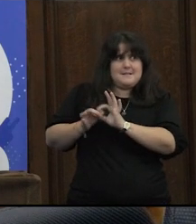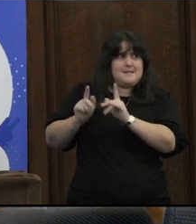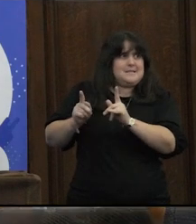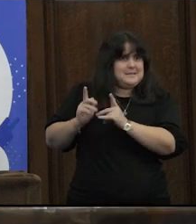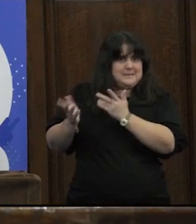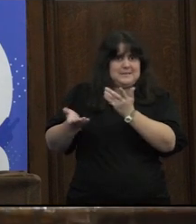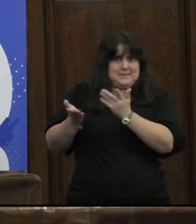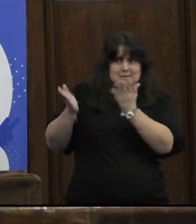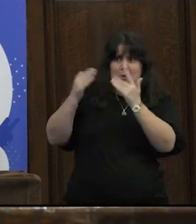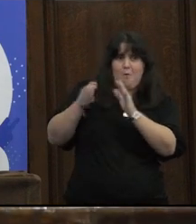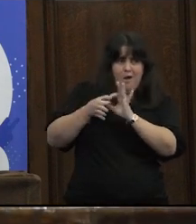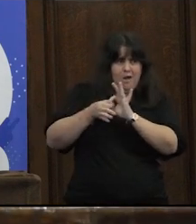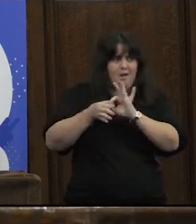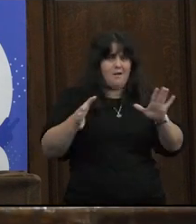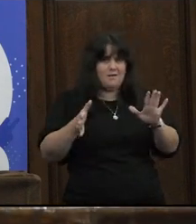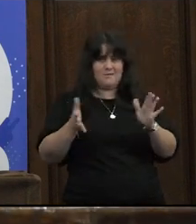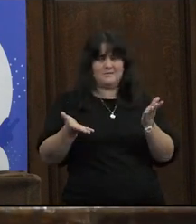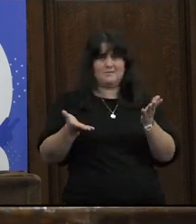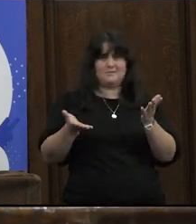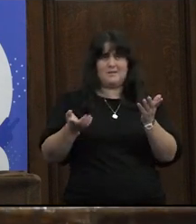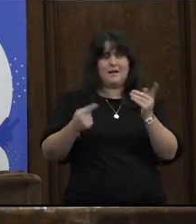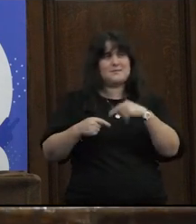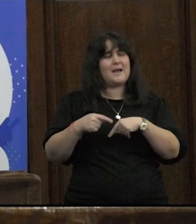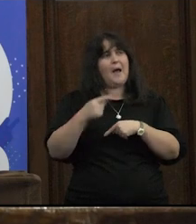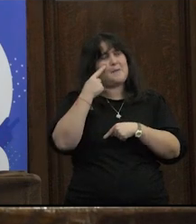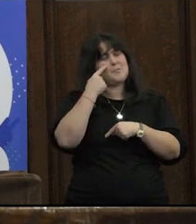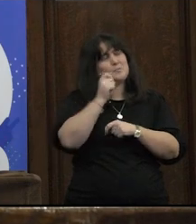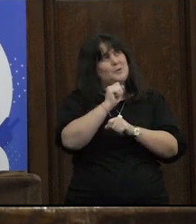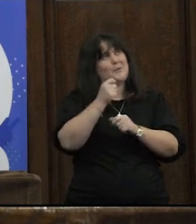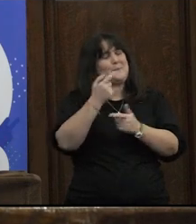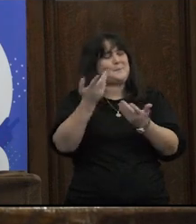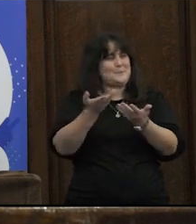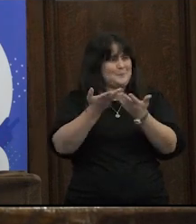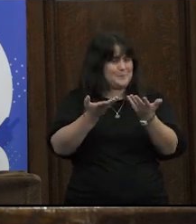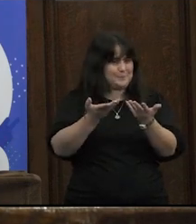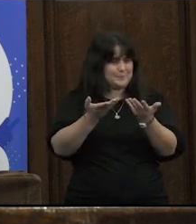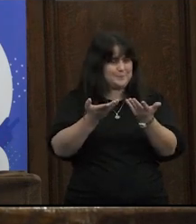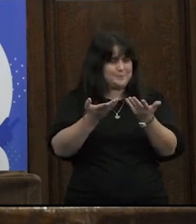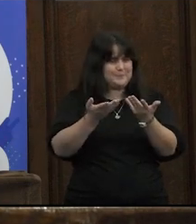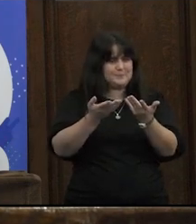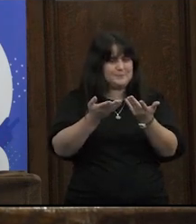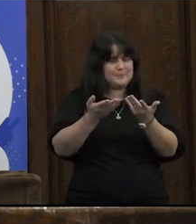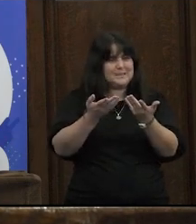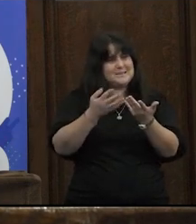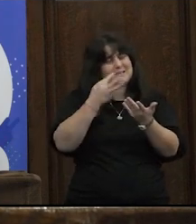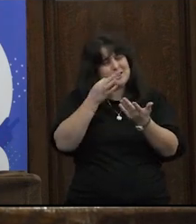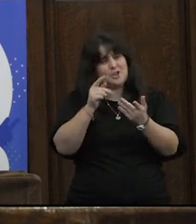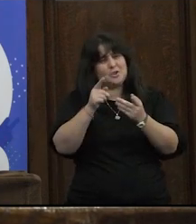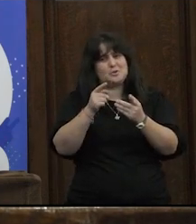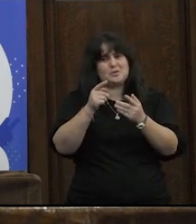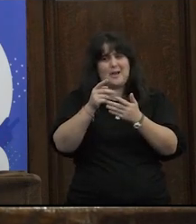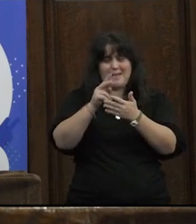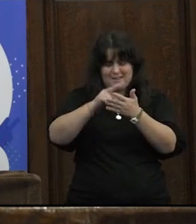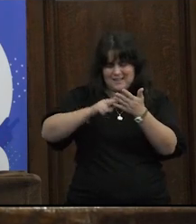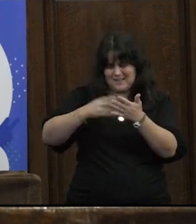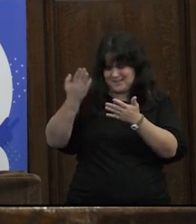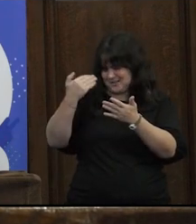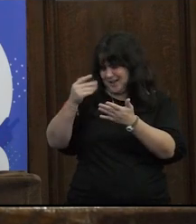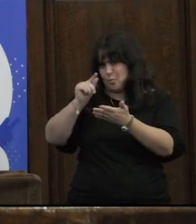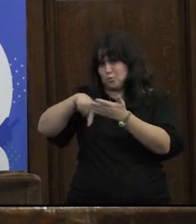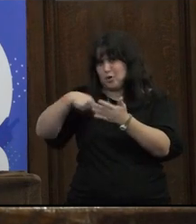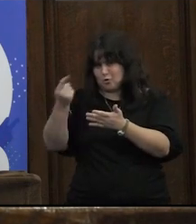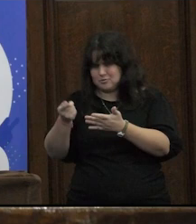lógicas ¿no? hay una idea de a ver si la puedo reconstruir me parece que la leí en Leticia